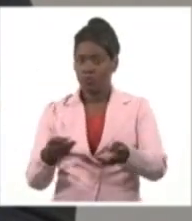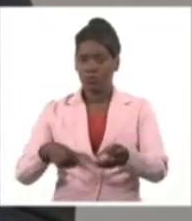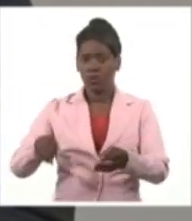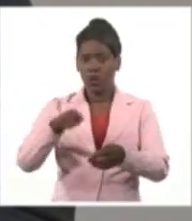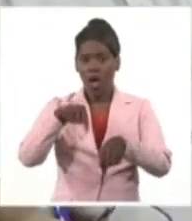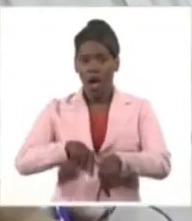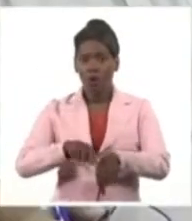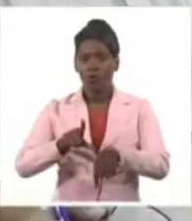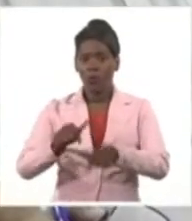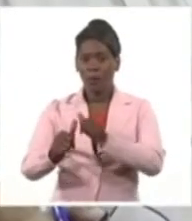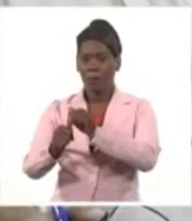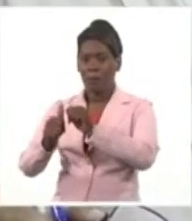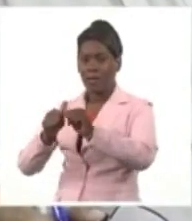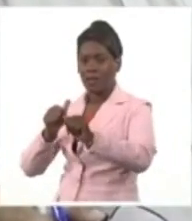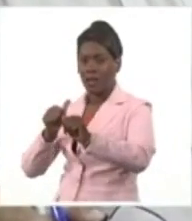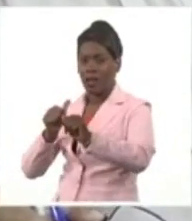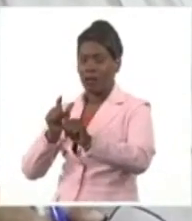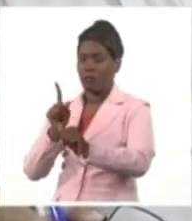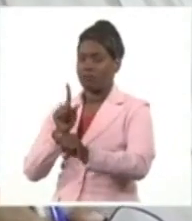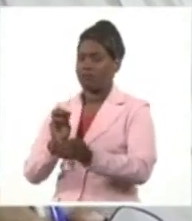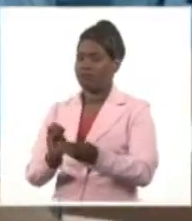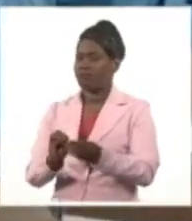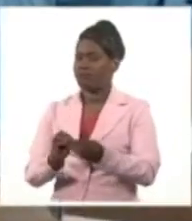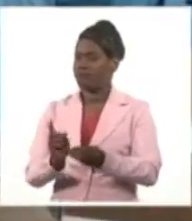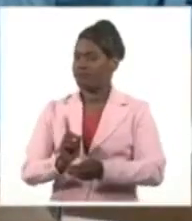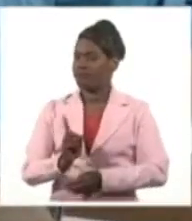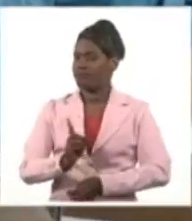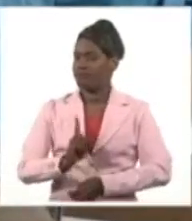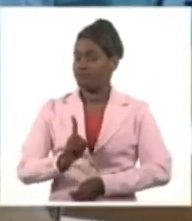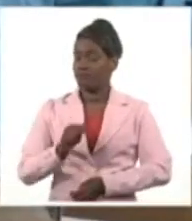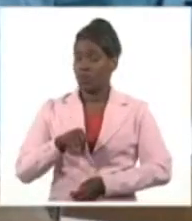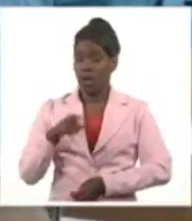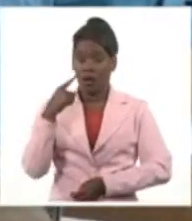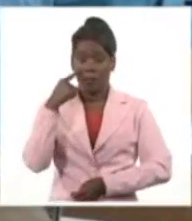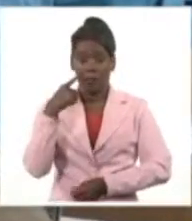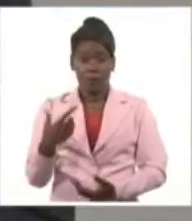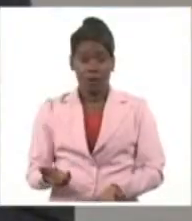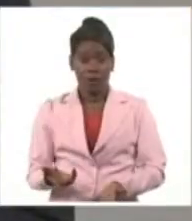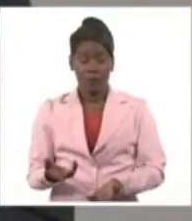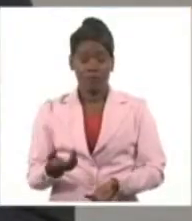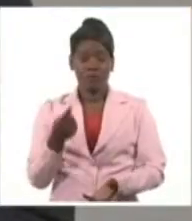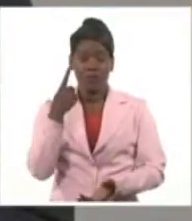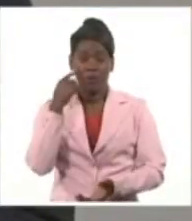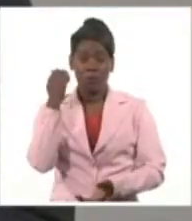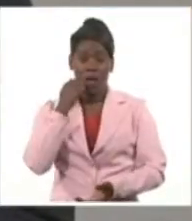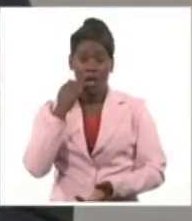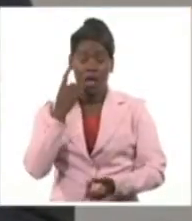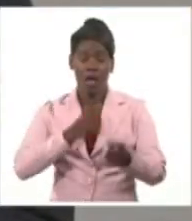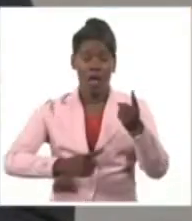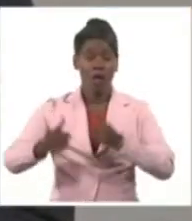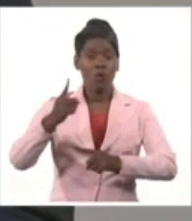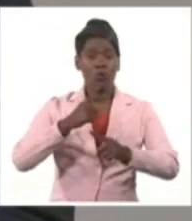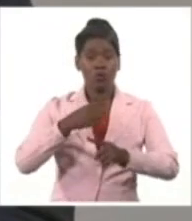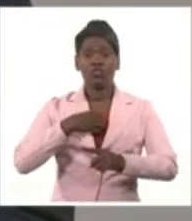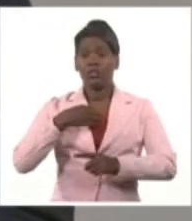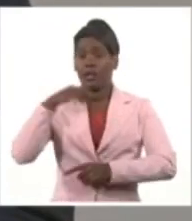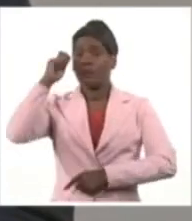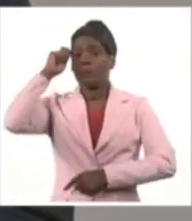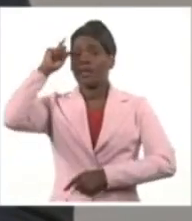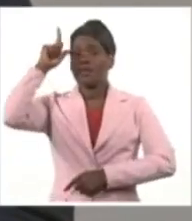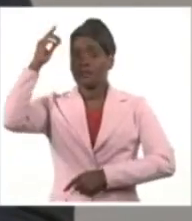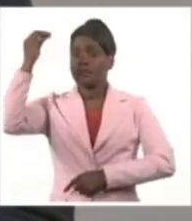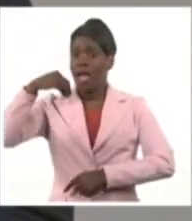de retroceder en este aspecto. Escuchar aquí que muchas de las experiencias que adquirimos,